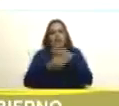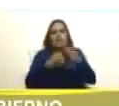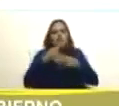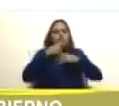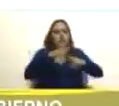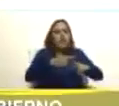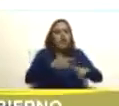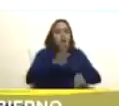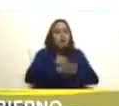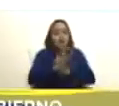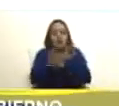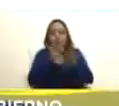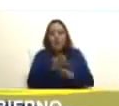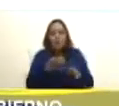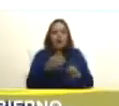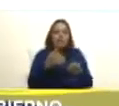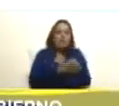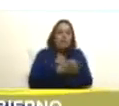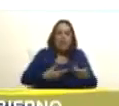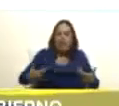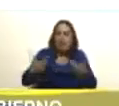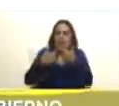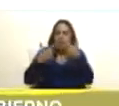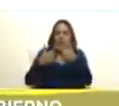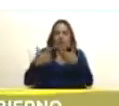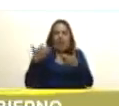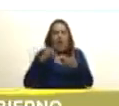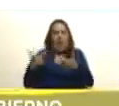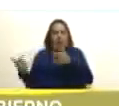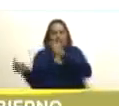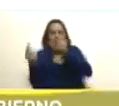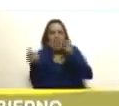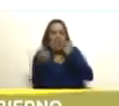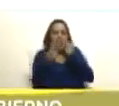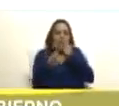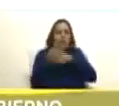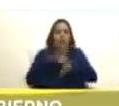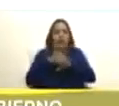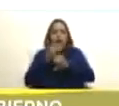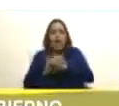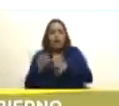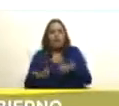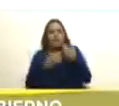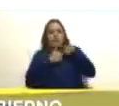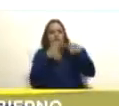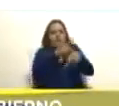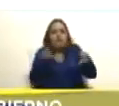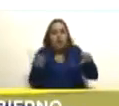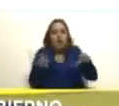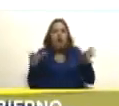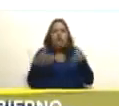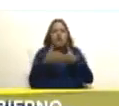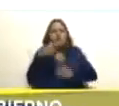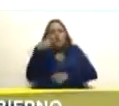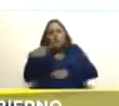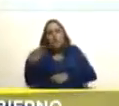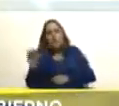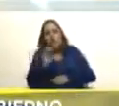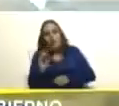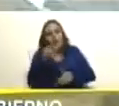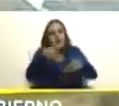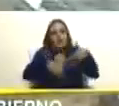fratricida nos matamos y nos acabamos unos a los otros por un cargo público por un partido por una elección